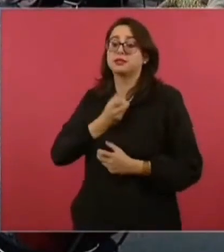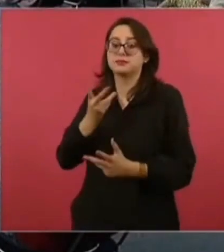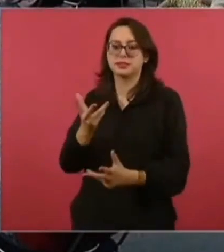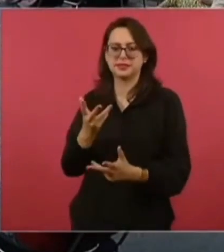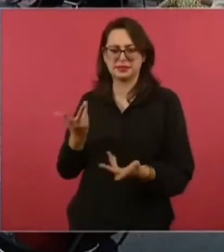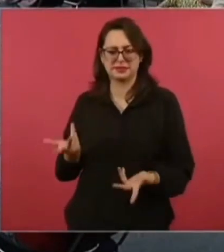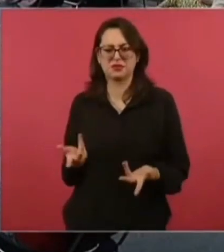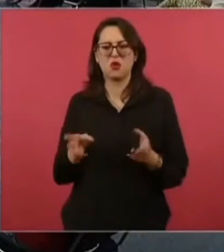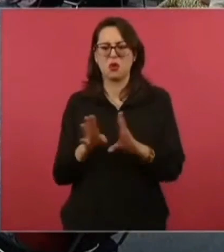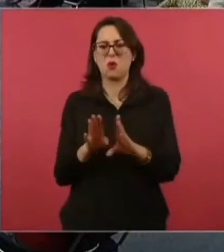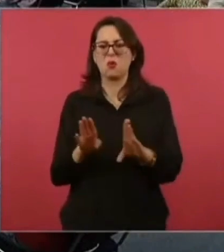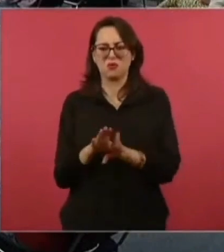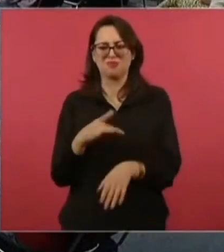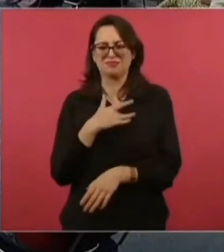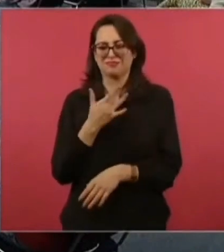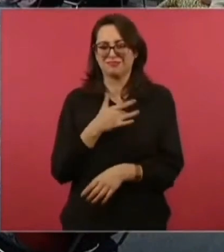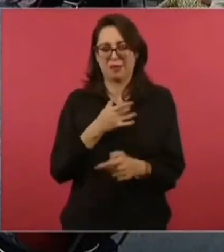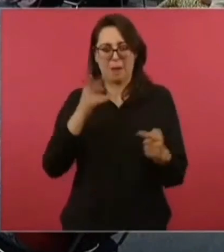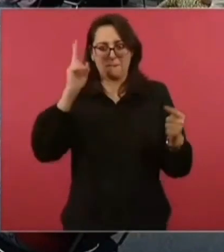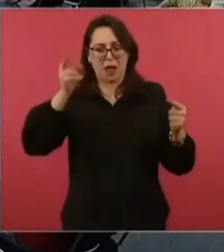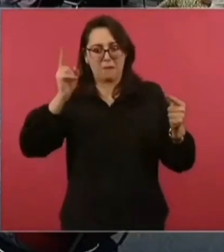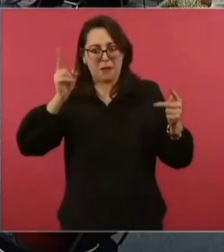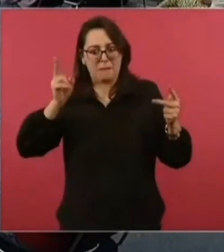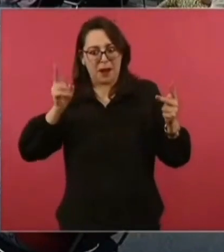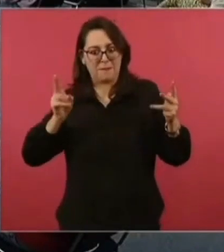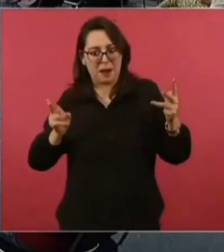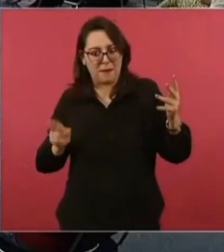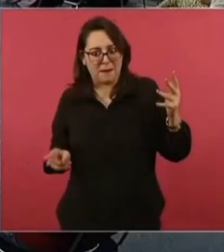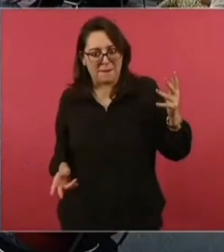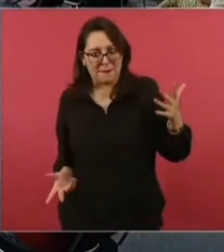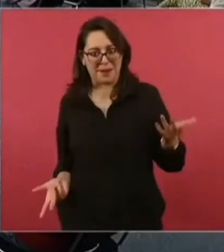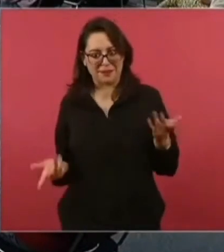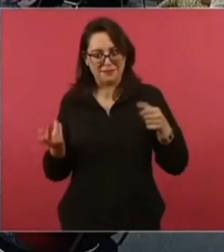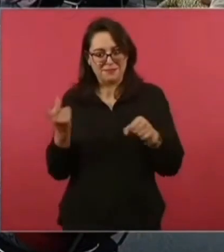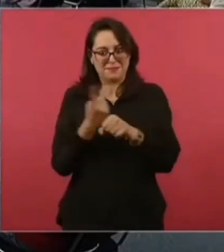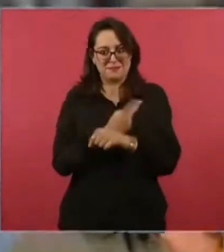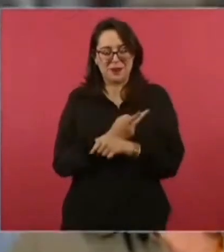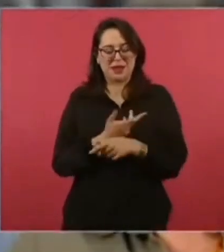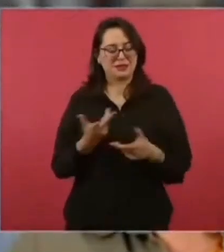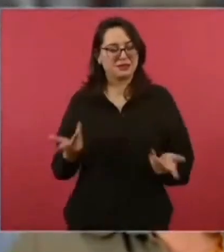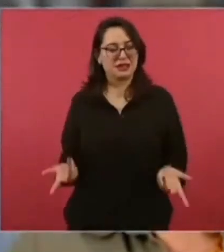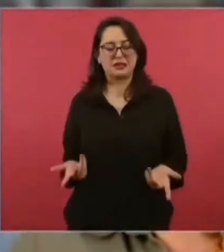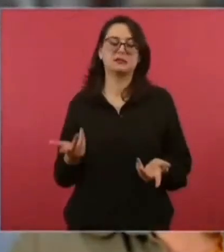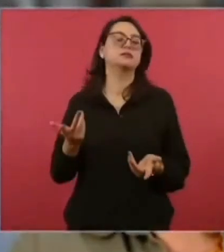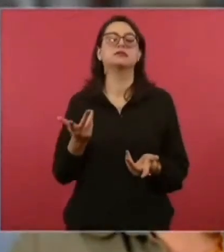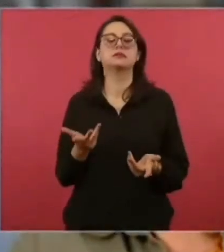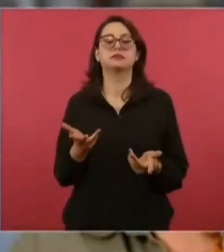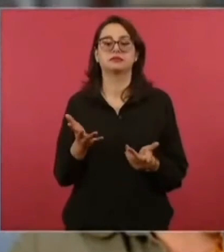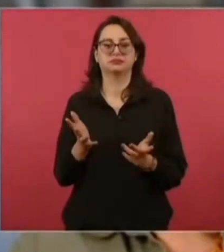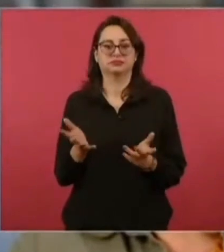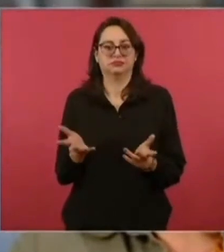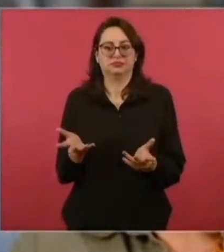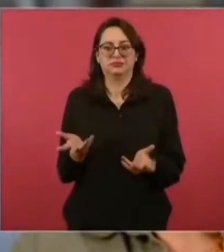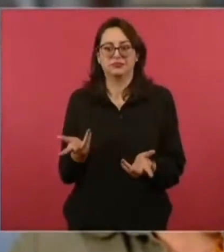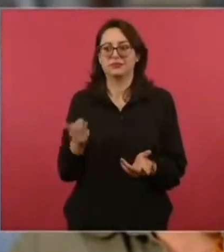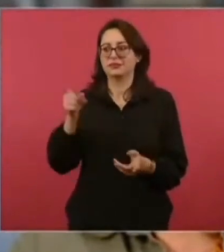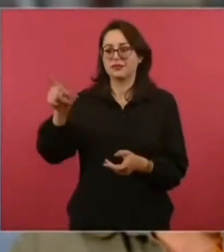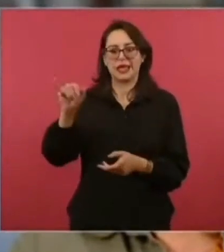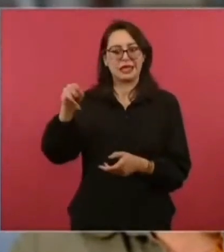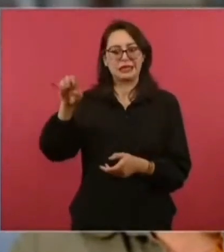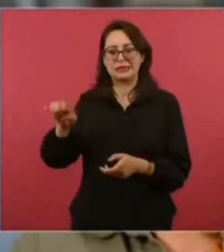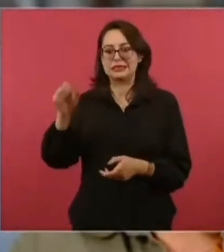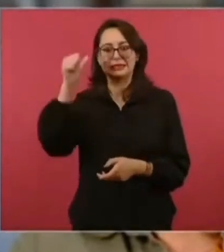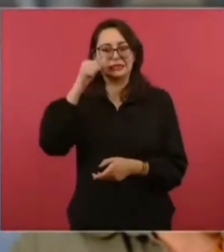y le pongan más mordazas, o sea que esto ya sea un cuento de nunca acabarte, por sí sabemos que han tenido